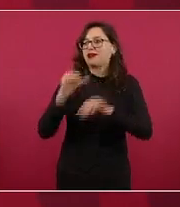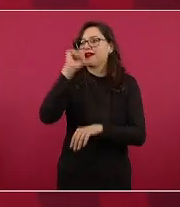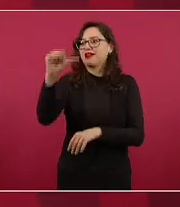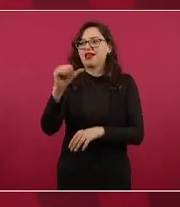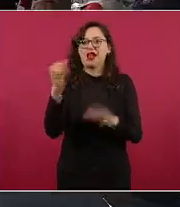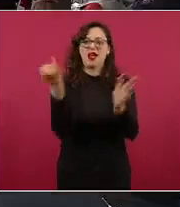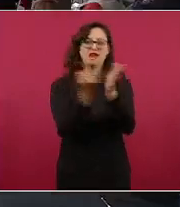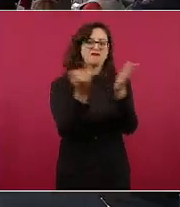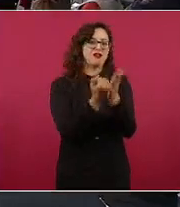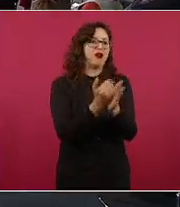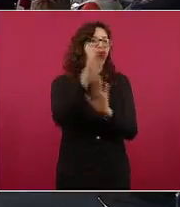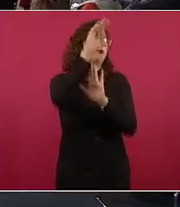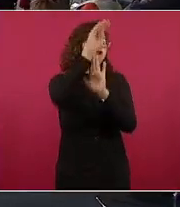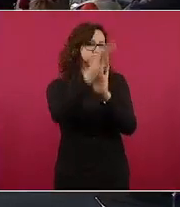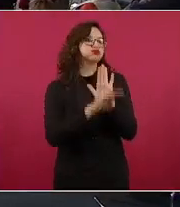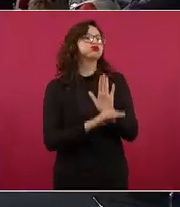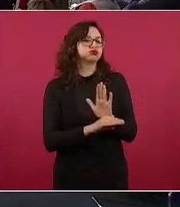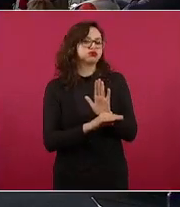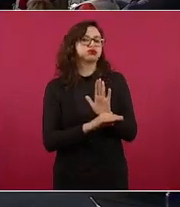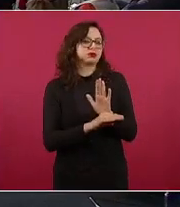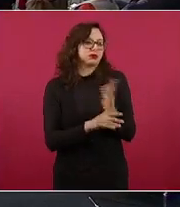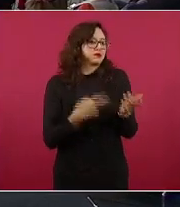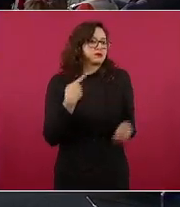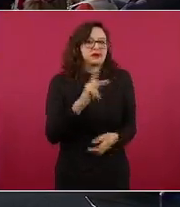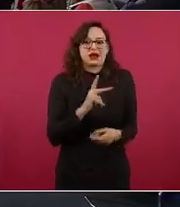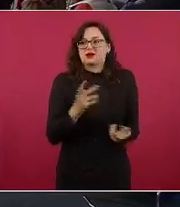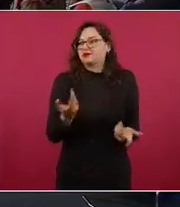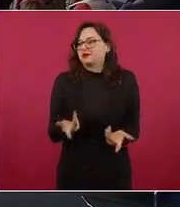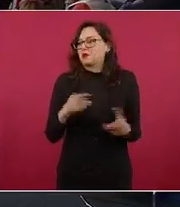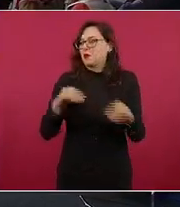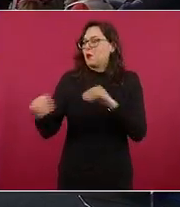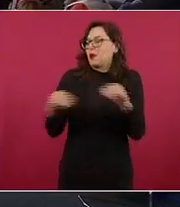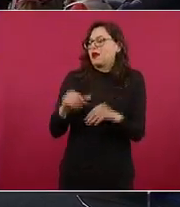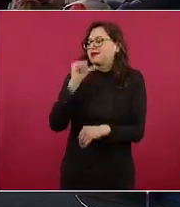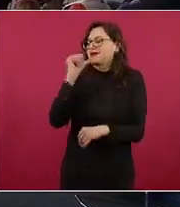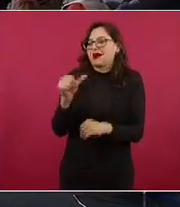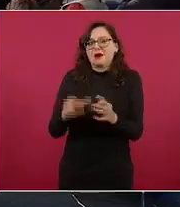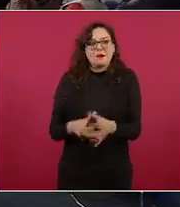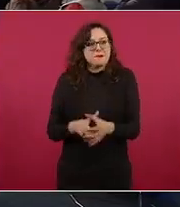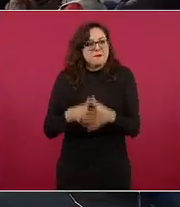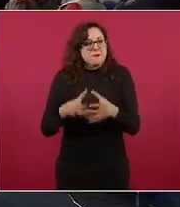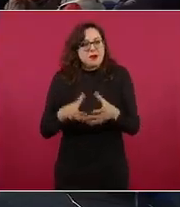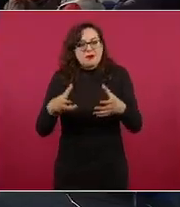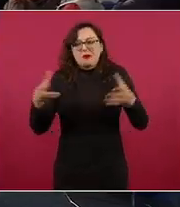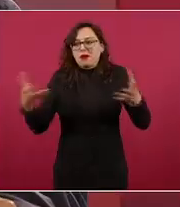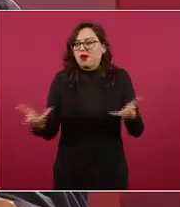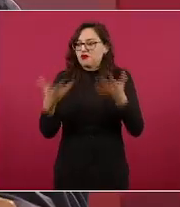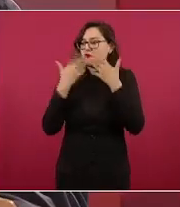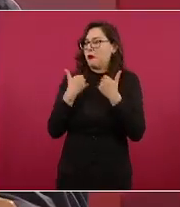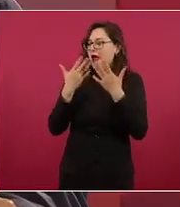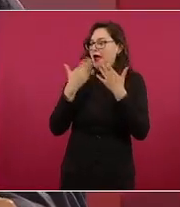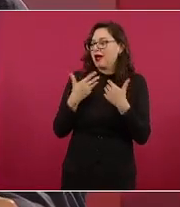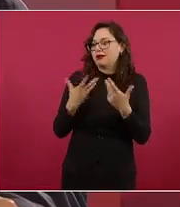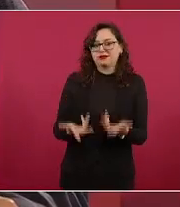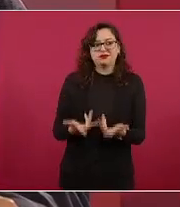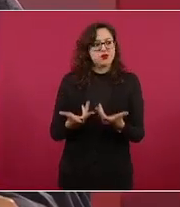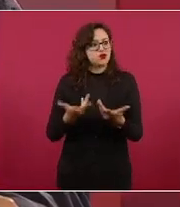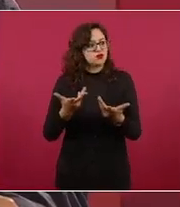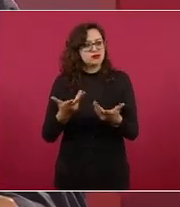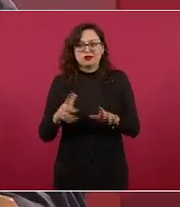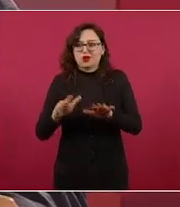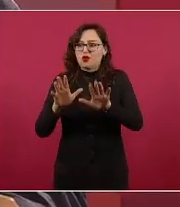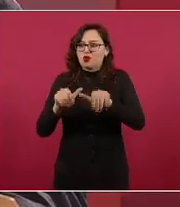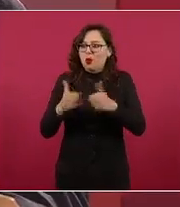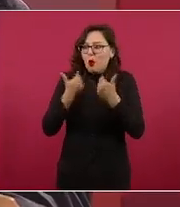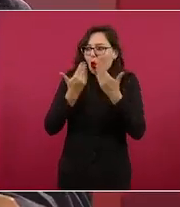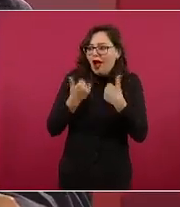si nada más que no hay crecimiento y si no hay crecimiento no hay empleos y si no hay empleos pues no